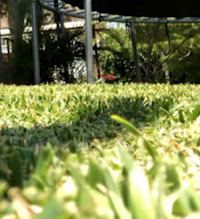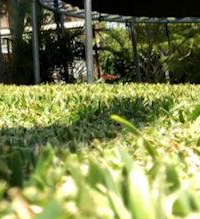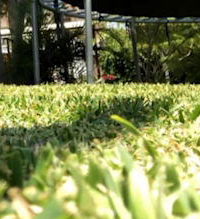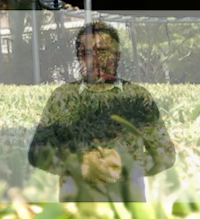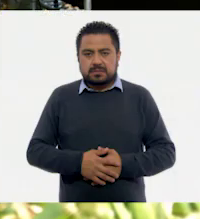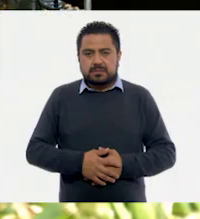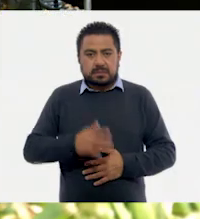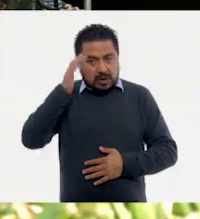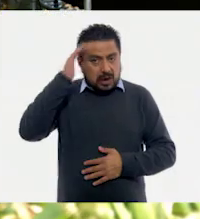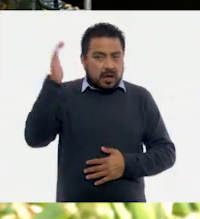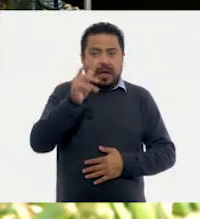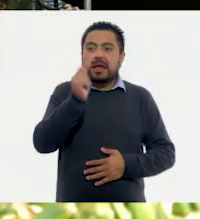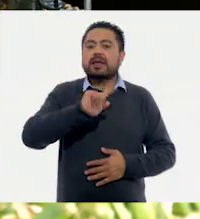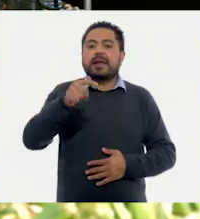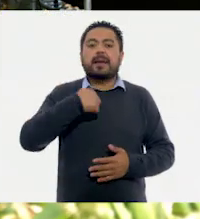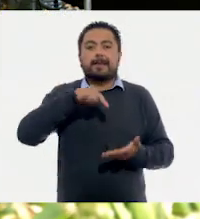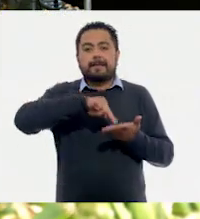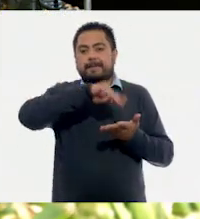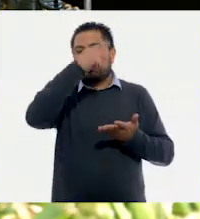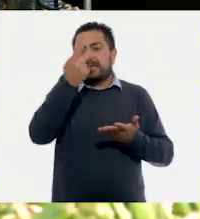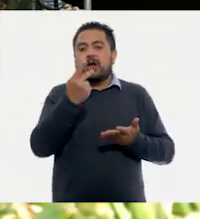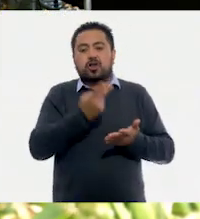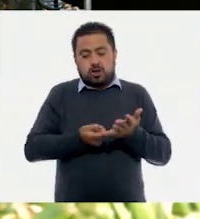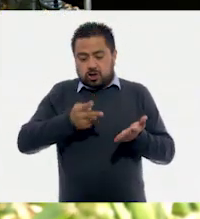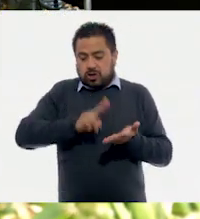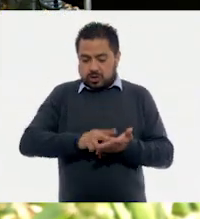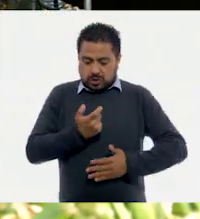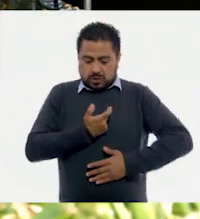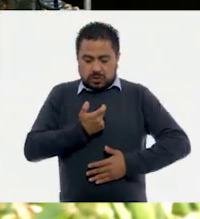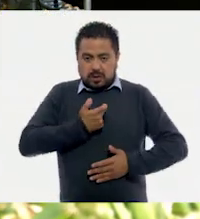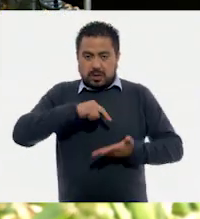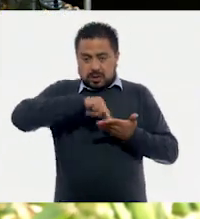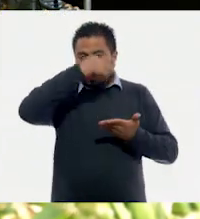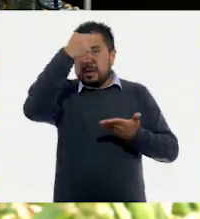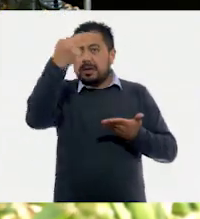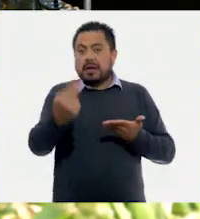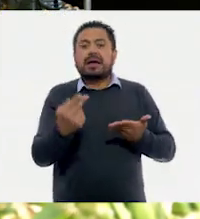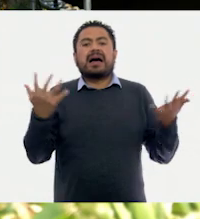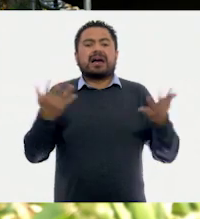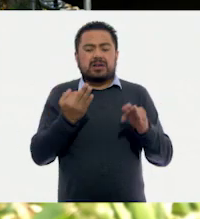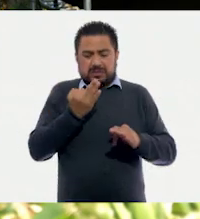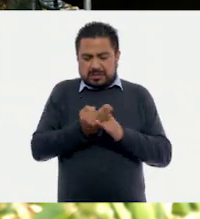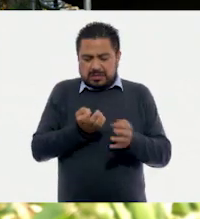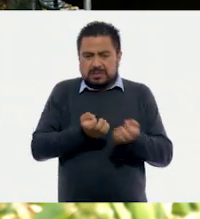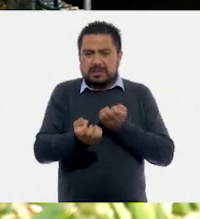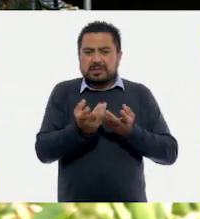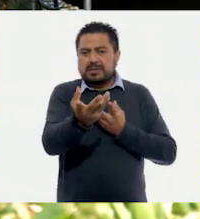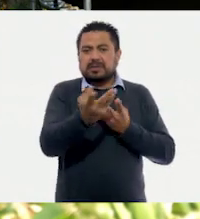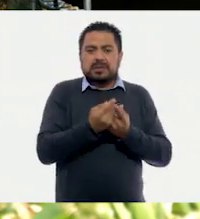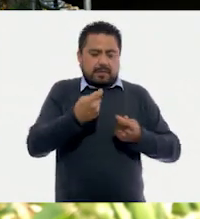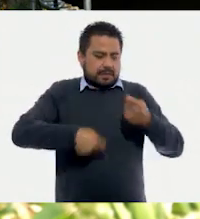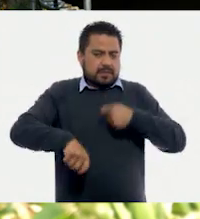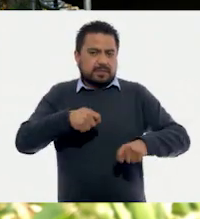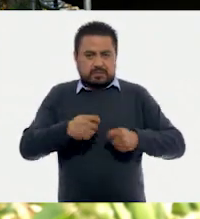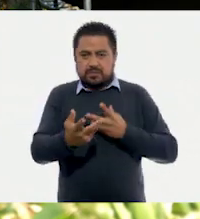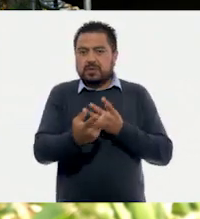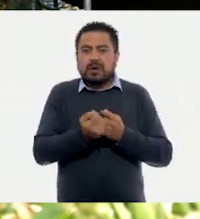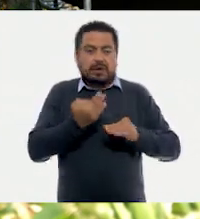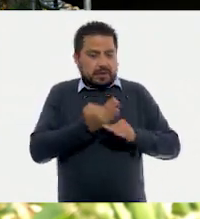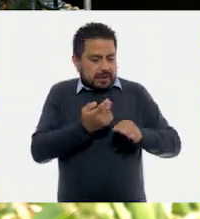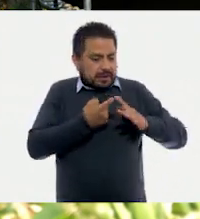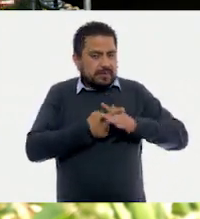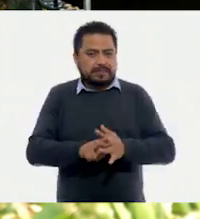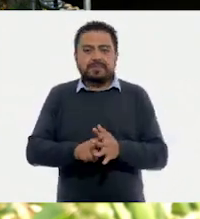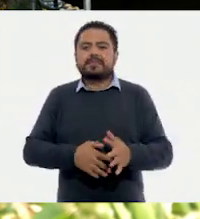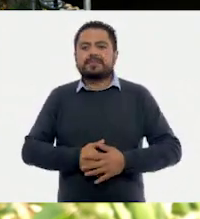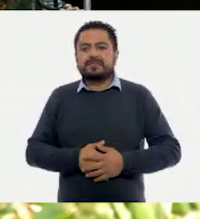Hola, ¿qué tal? Soy Paola Espinosa, doble medallista olímpica en clavados. Y quiero que hagan esta pequeña rutina de estiramientos conmigo. Vamos a empezar.